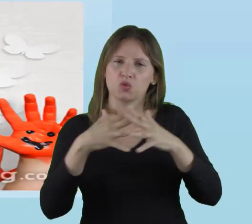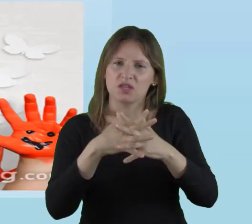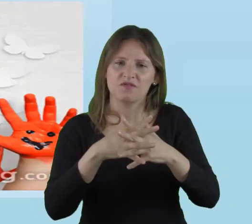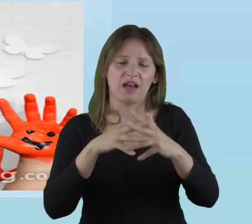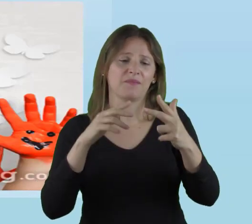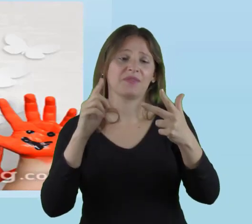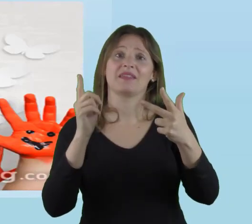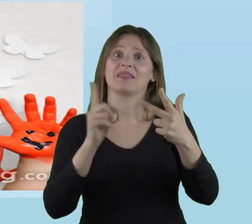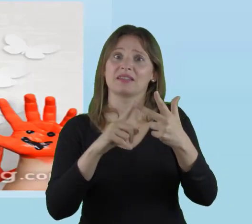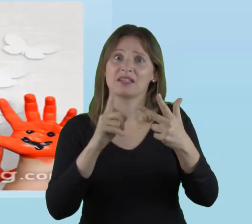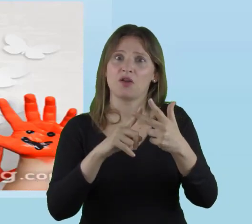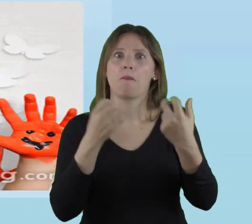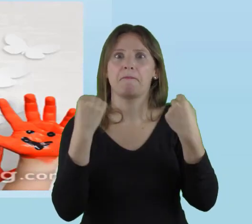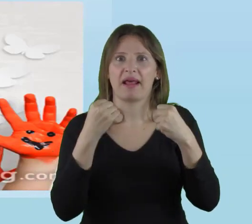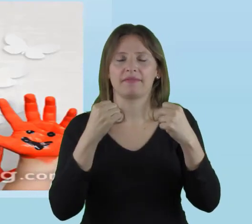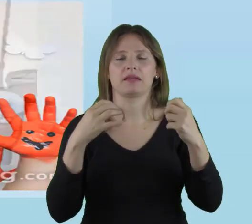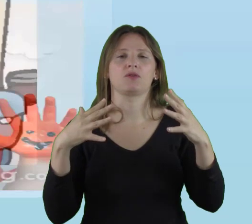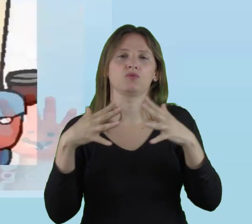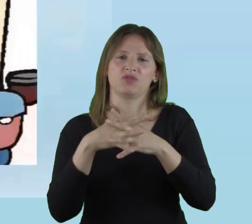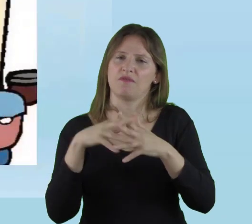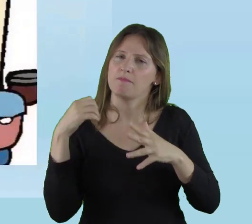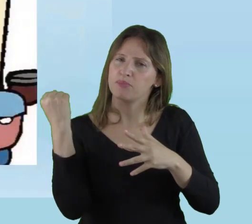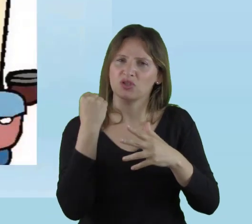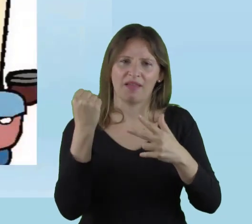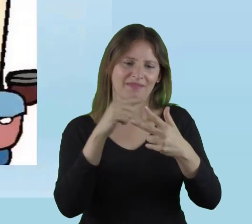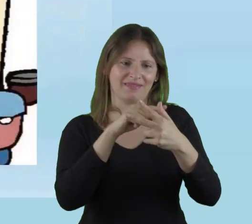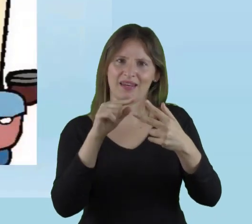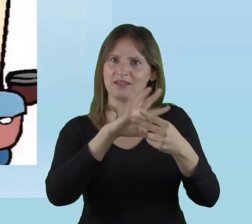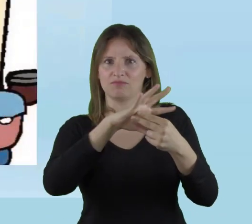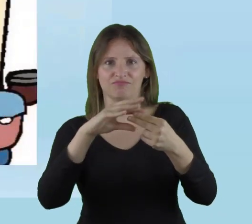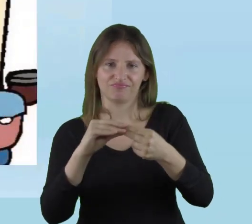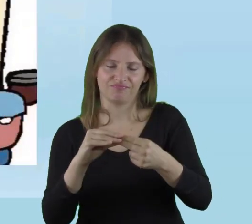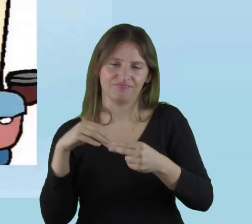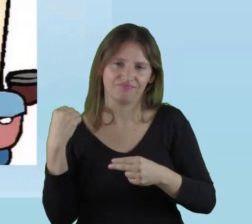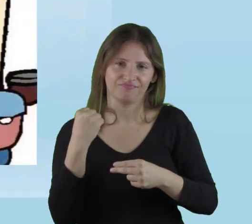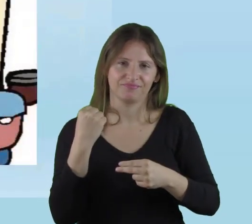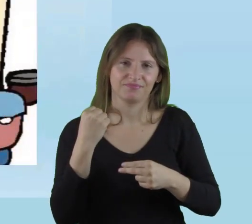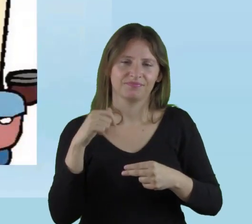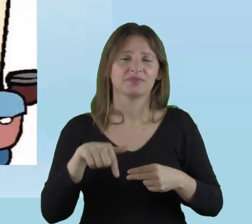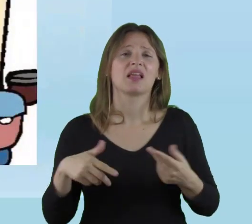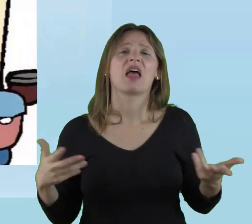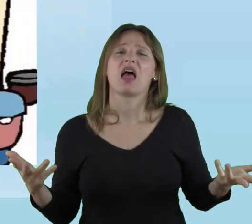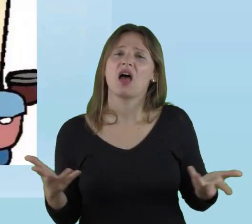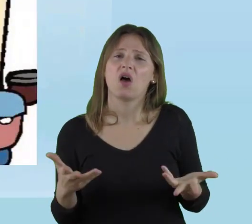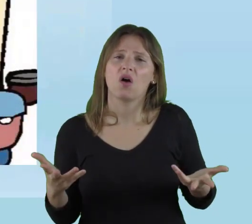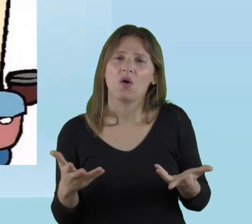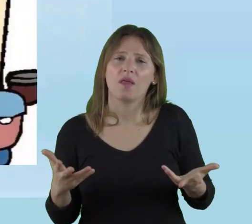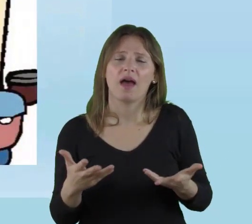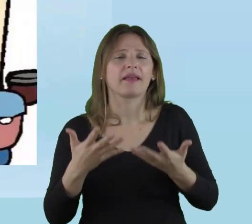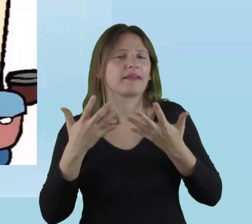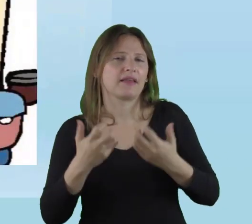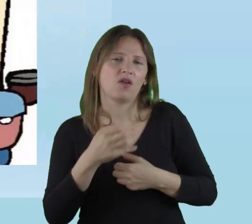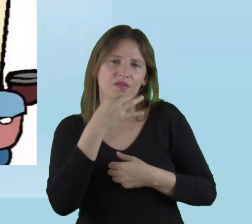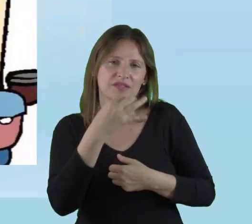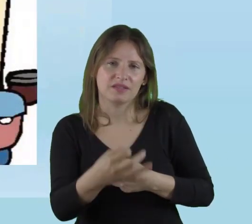y las prácticas inclusivas. Ahora, quiero decirles